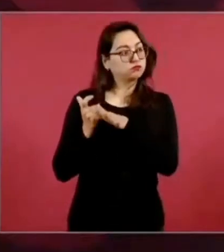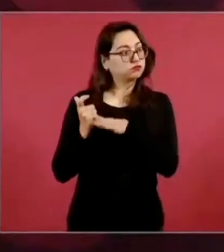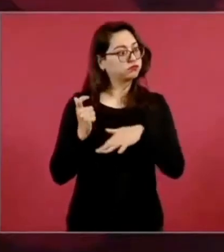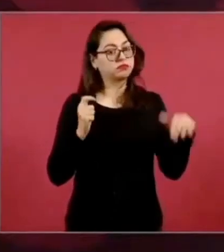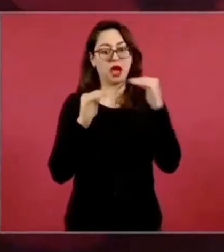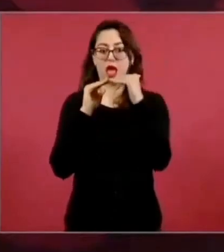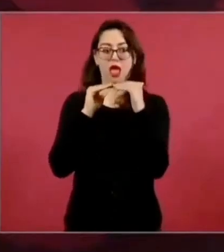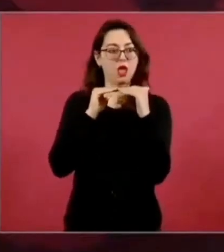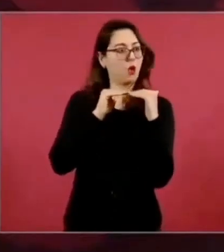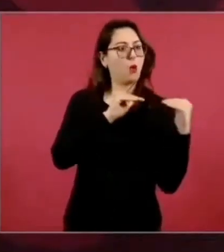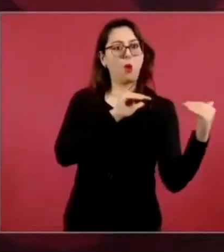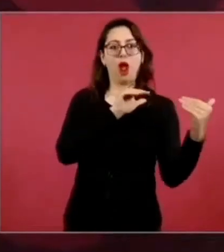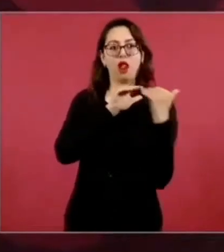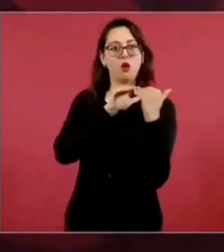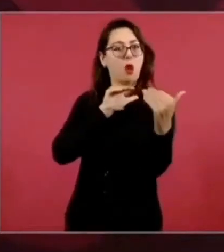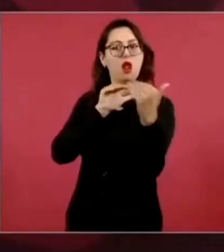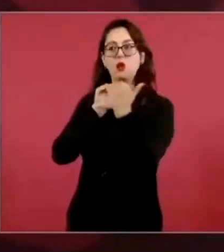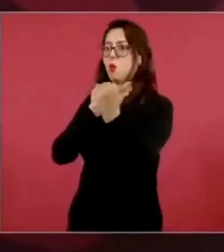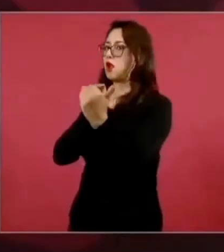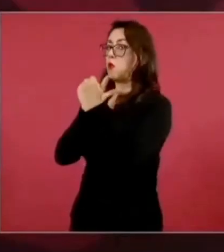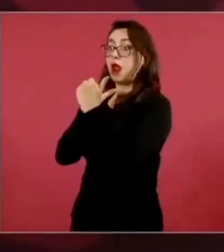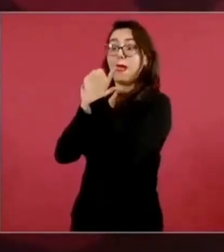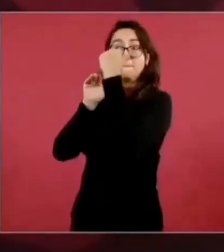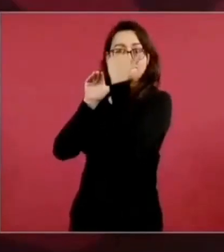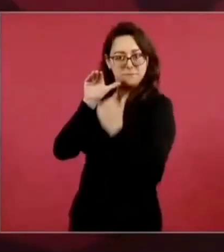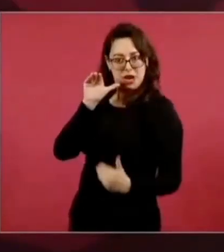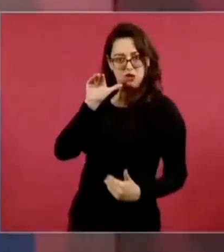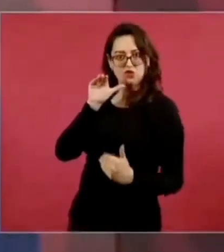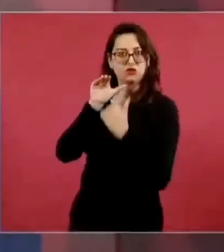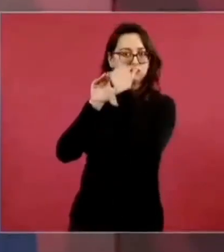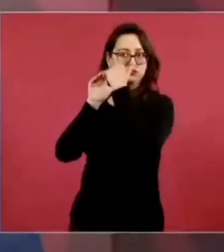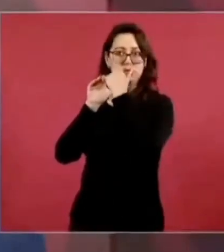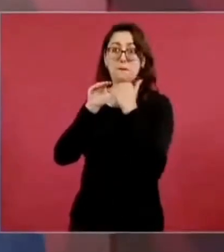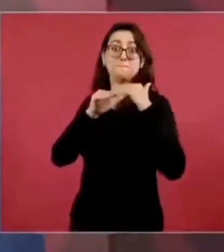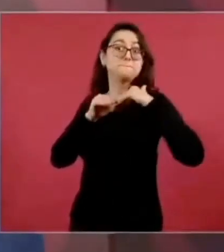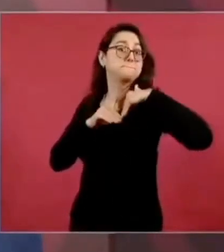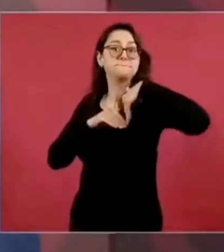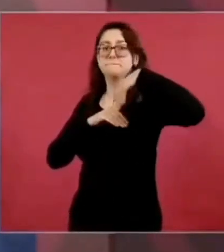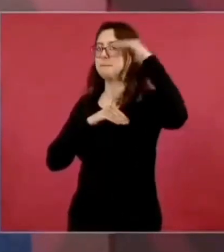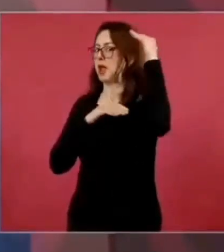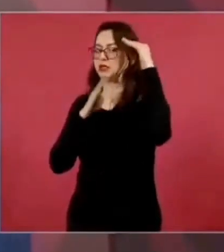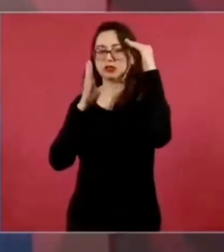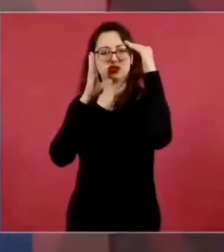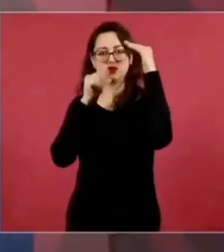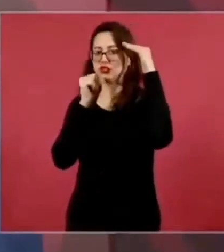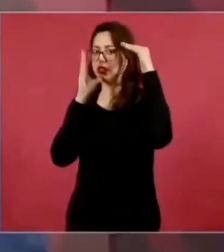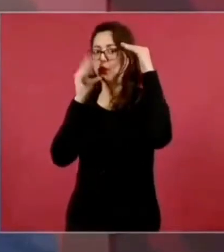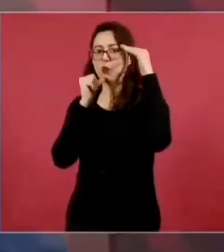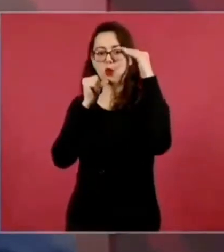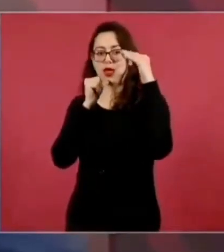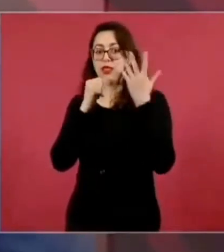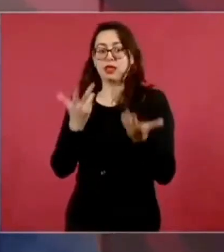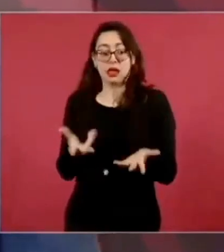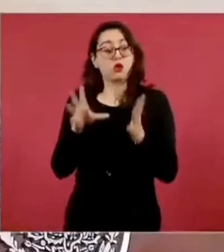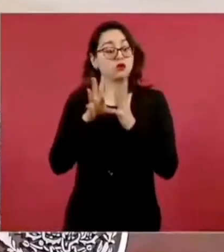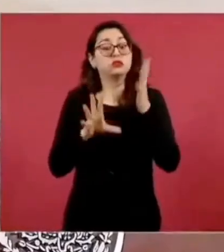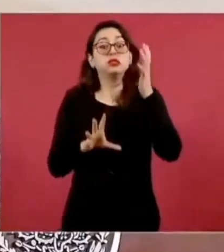7 y ellos están obligados